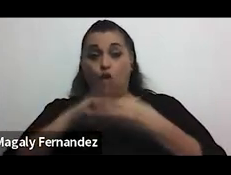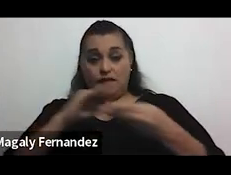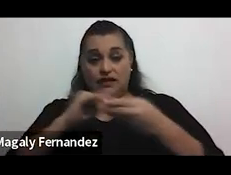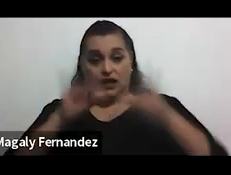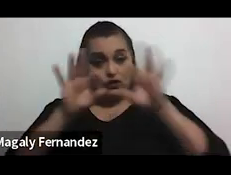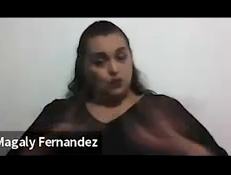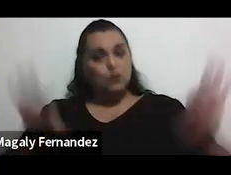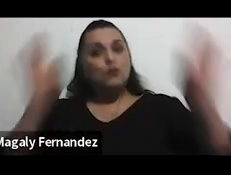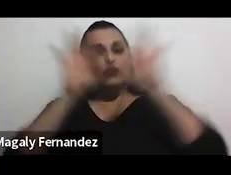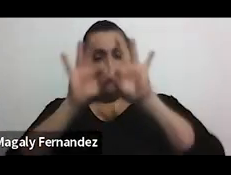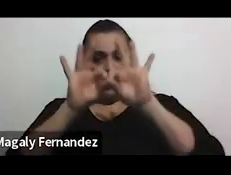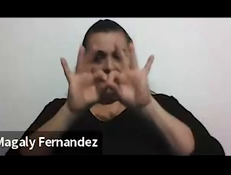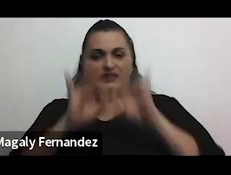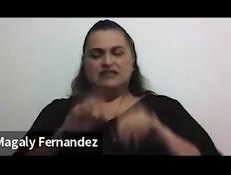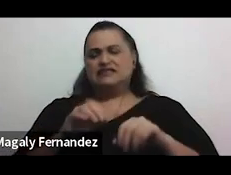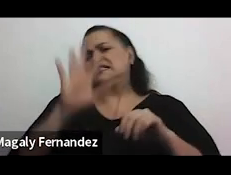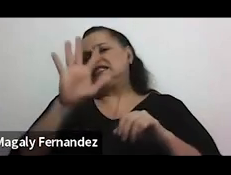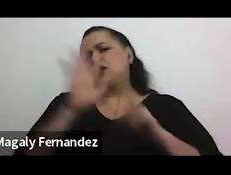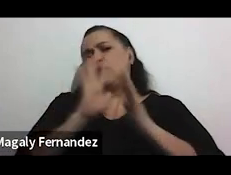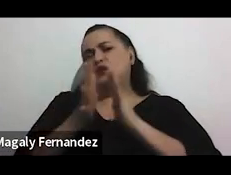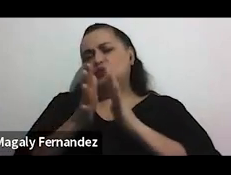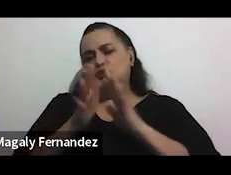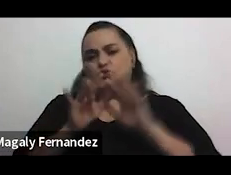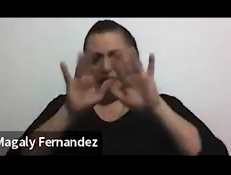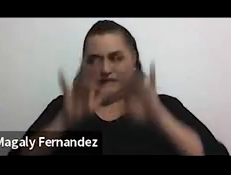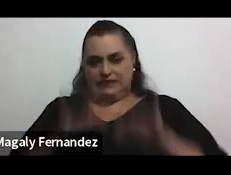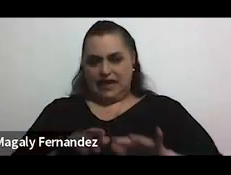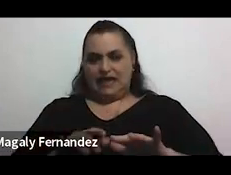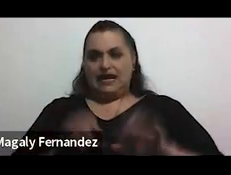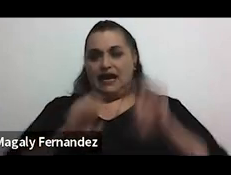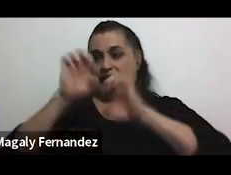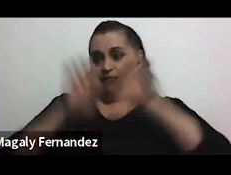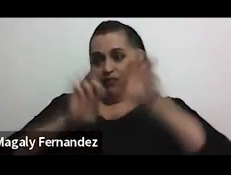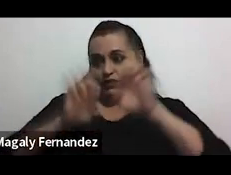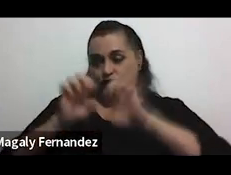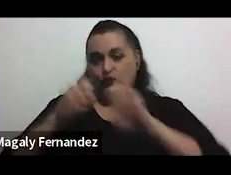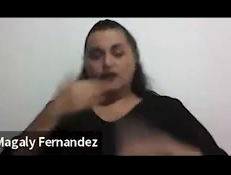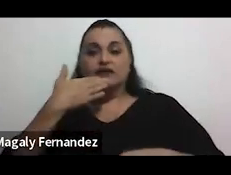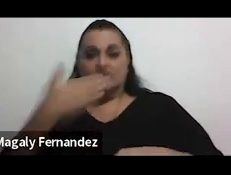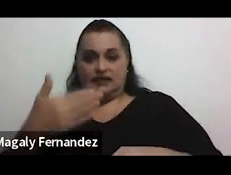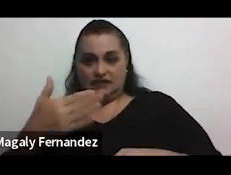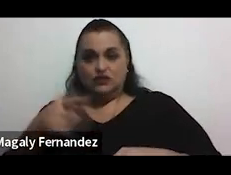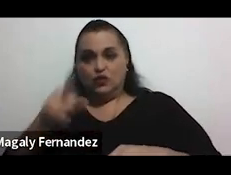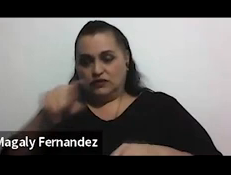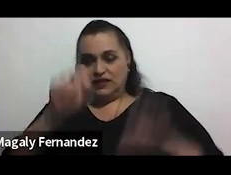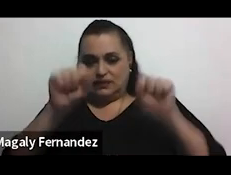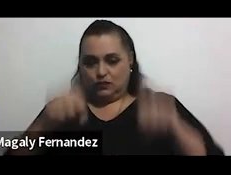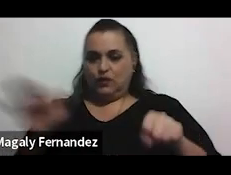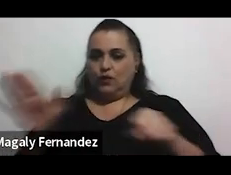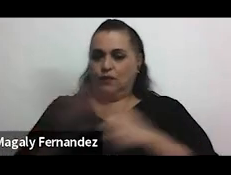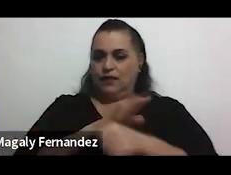importantes no les va a tomar más de cinco minutos llenar la evaluación así que les agradezco mucho si la pueden completar